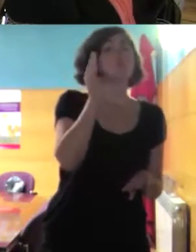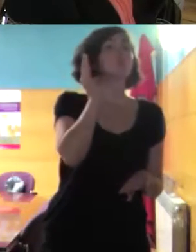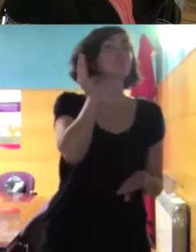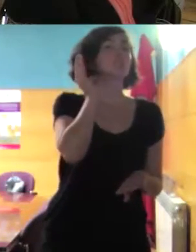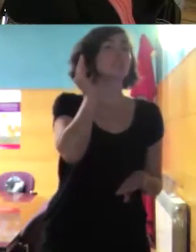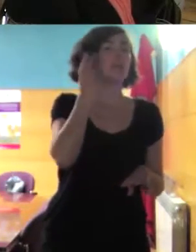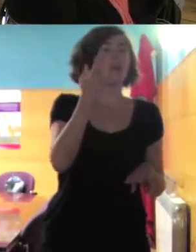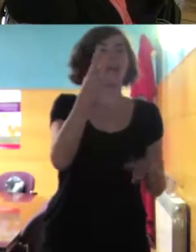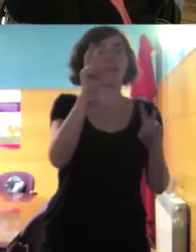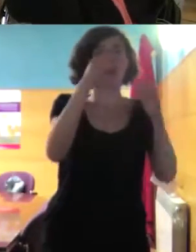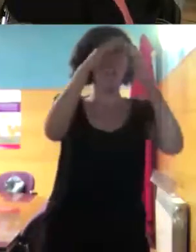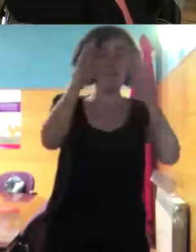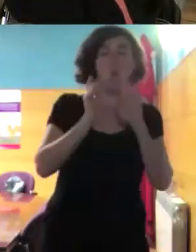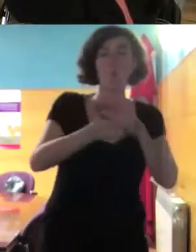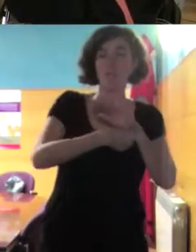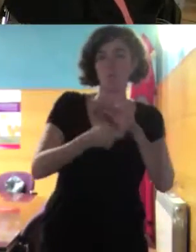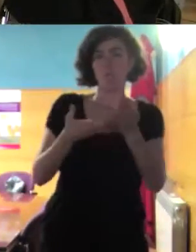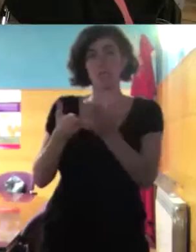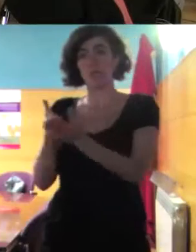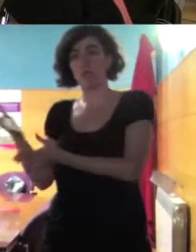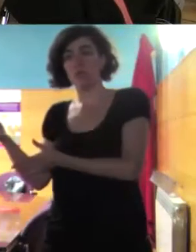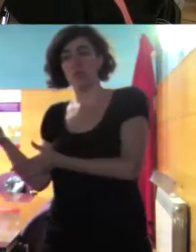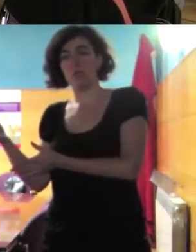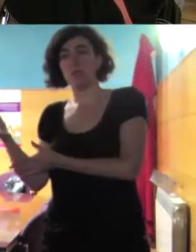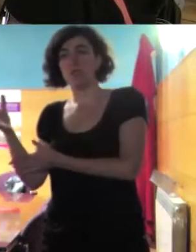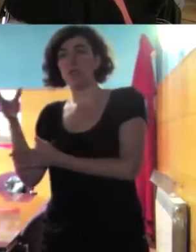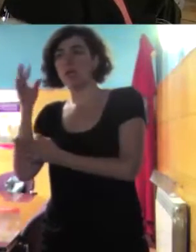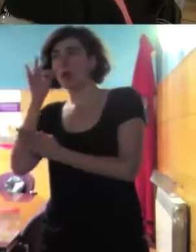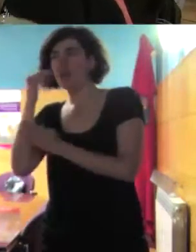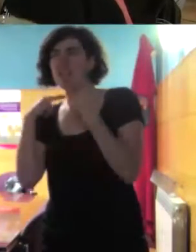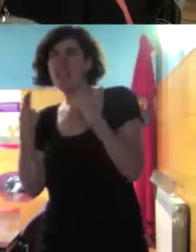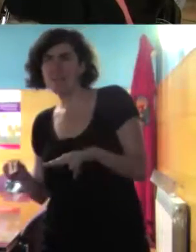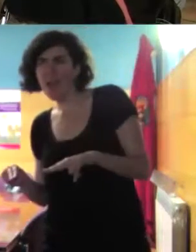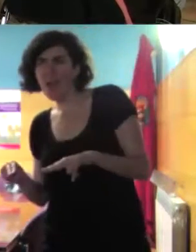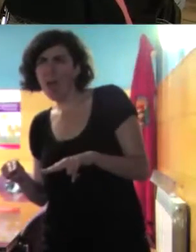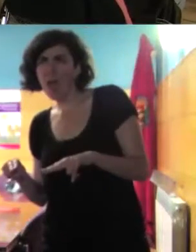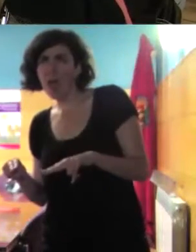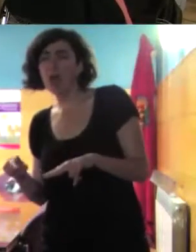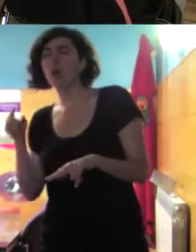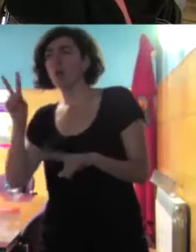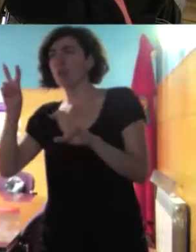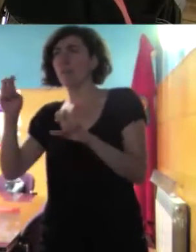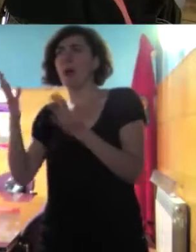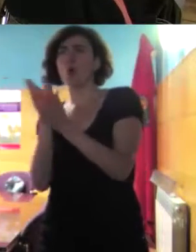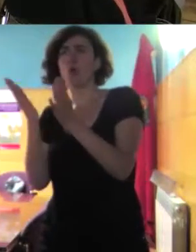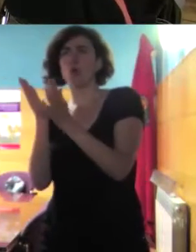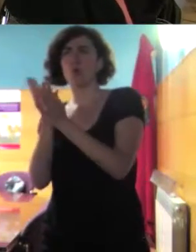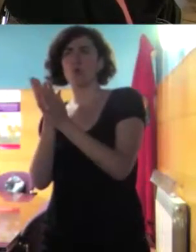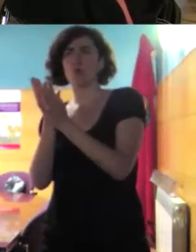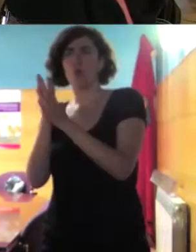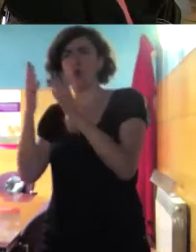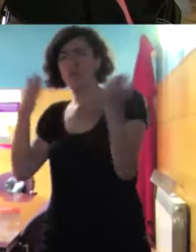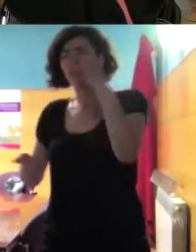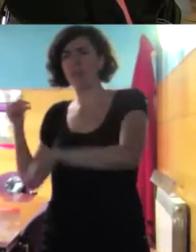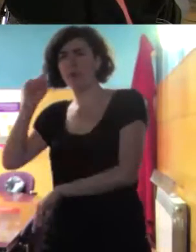del velo en Vitoria y el otro que mencionabas de Lleida decías ¿verdad? de la prohibición de los cursos de atracción bueno